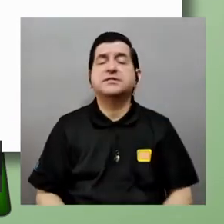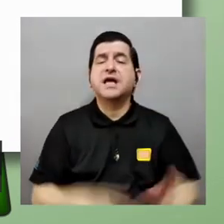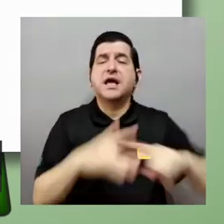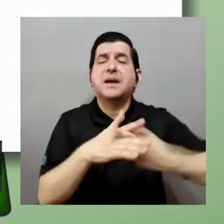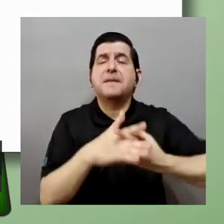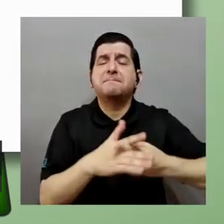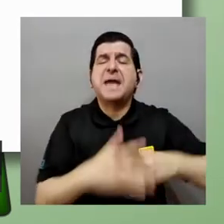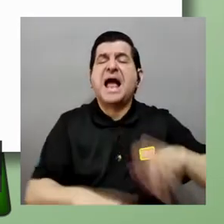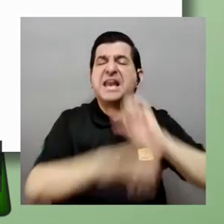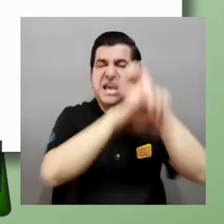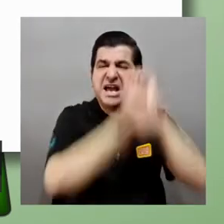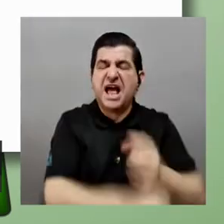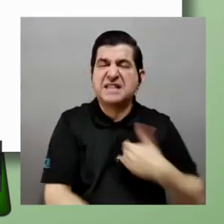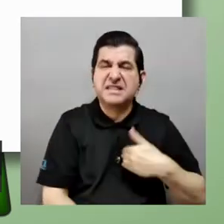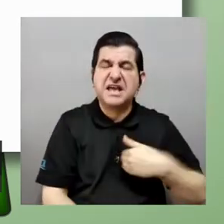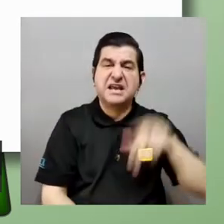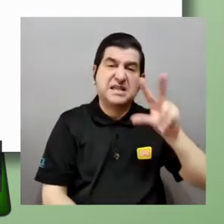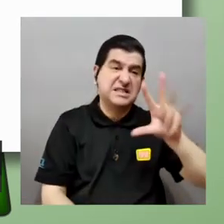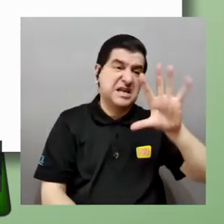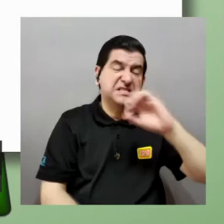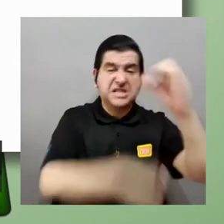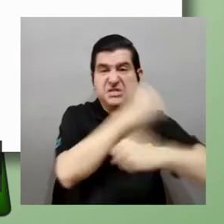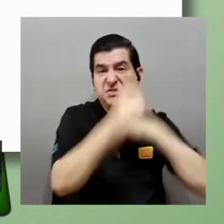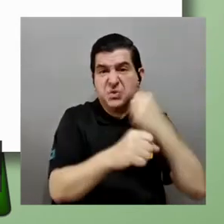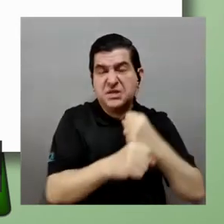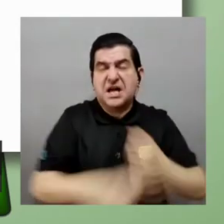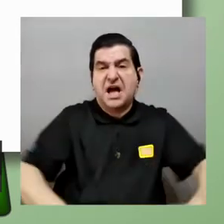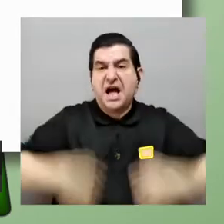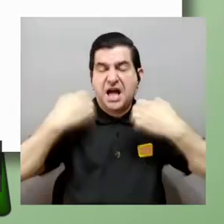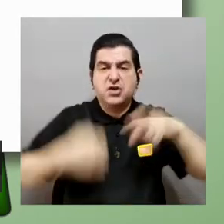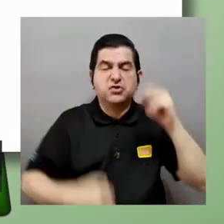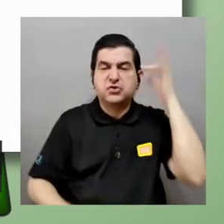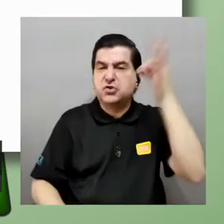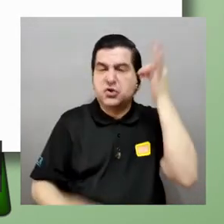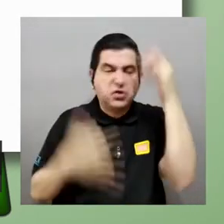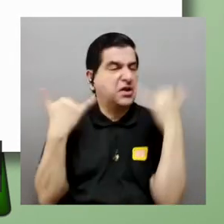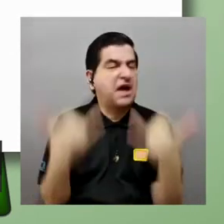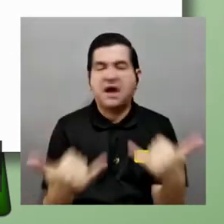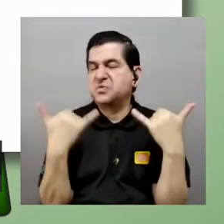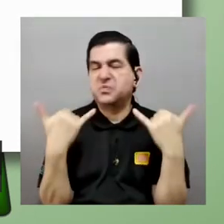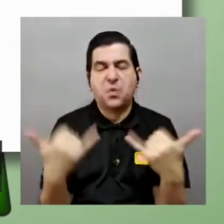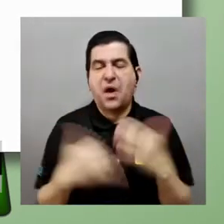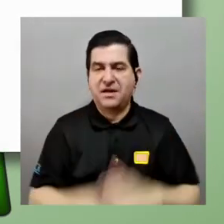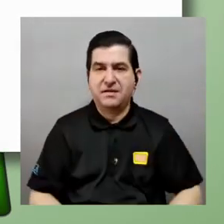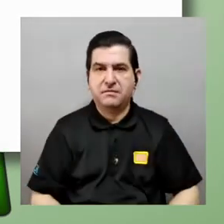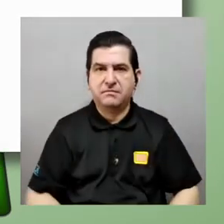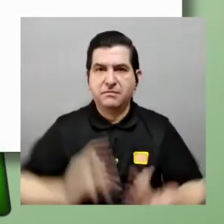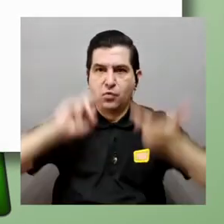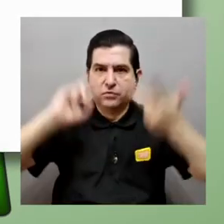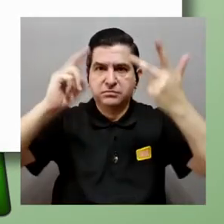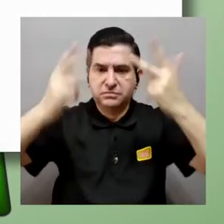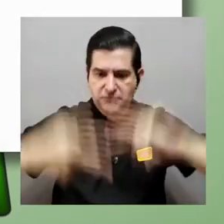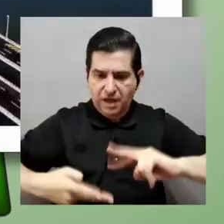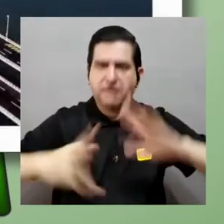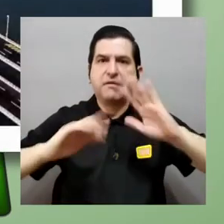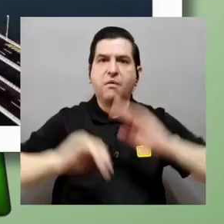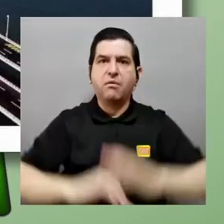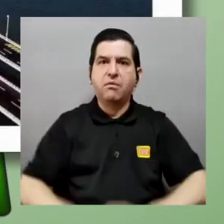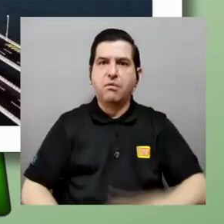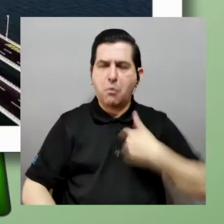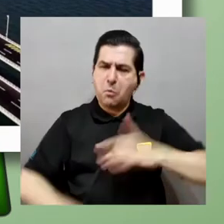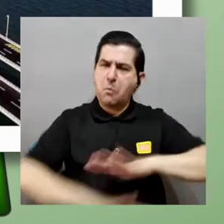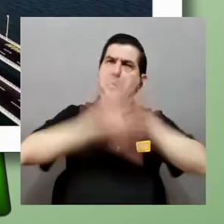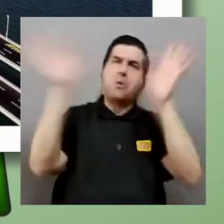es querer decir que la mecánica clásica como tiene 350 años de existir no es una teoría actual y todo lo contrario